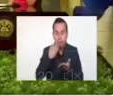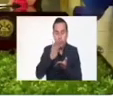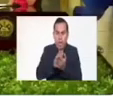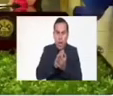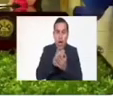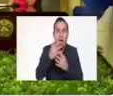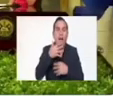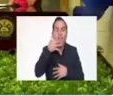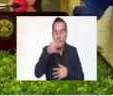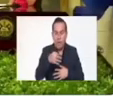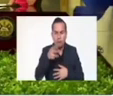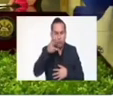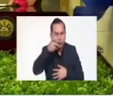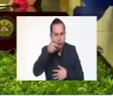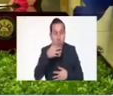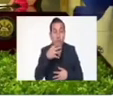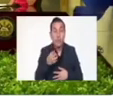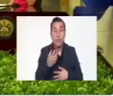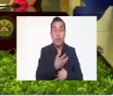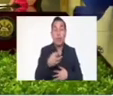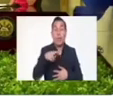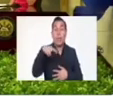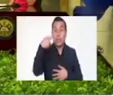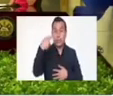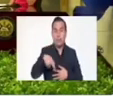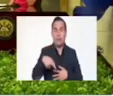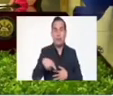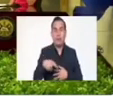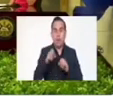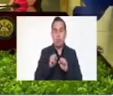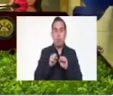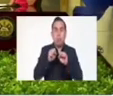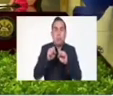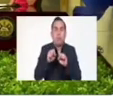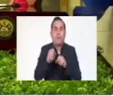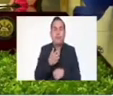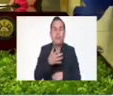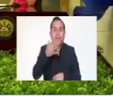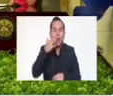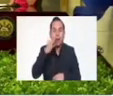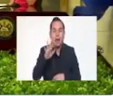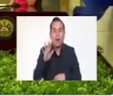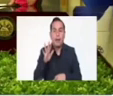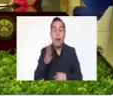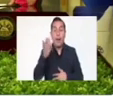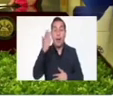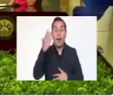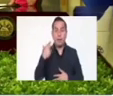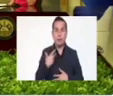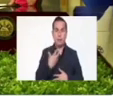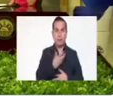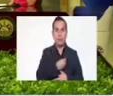este tema, también, Nayib Bukele, respondió, y como todos sabrán, la